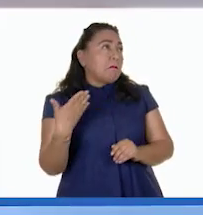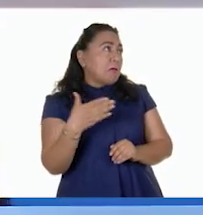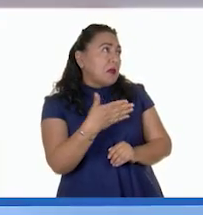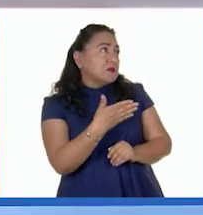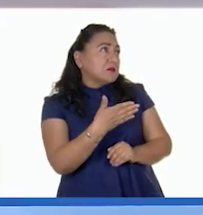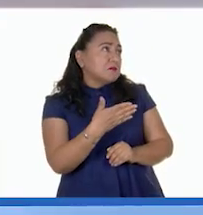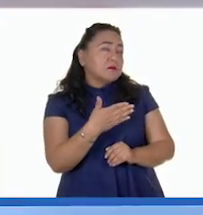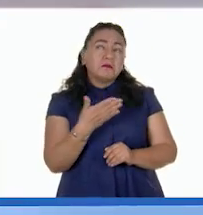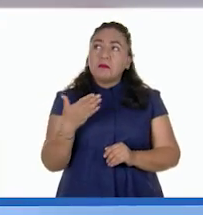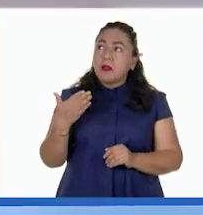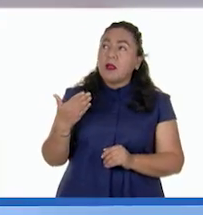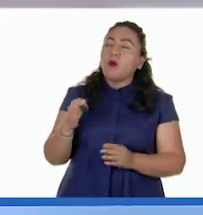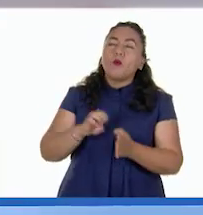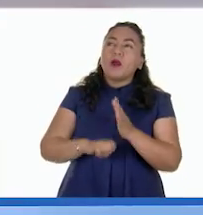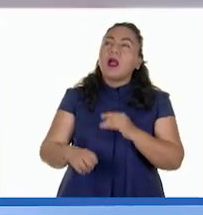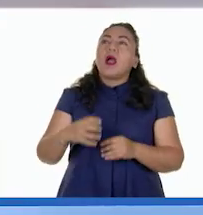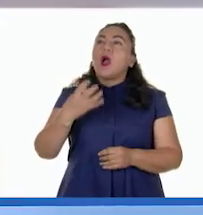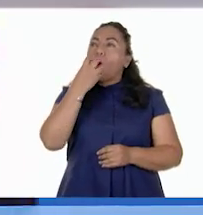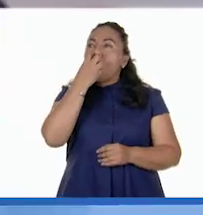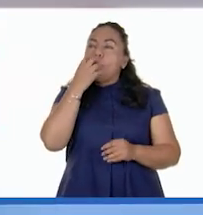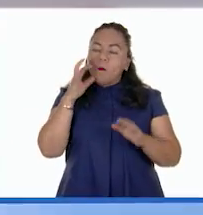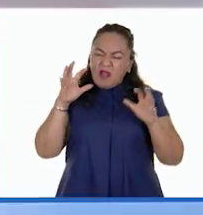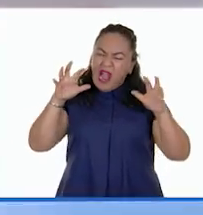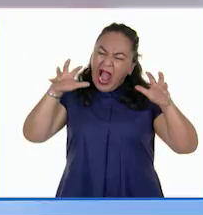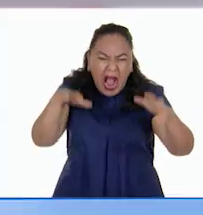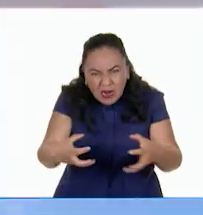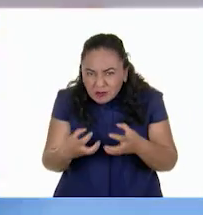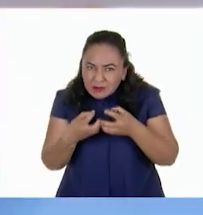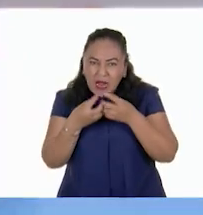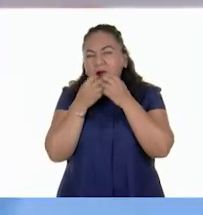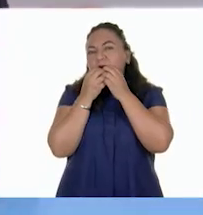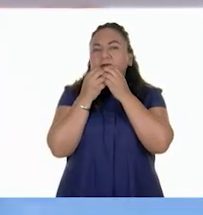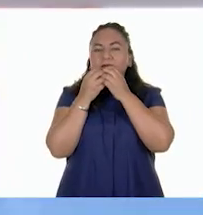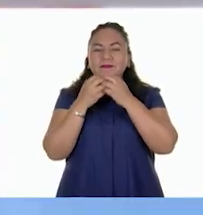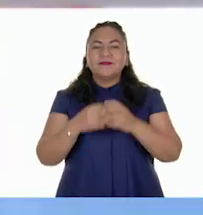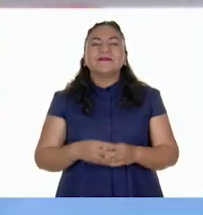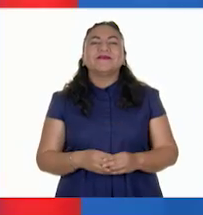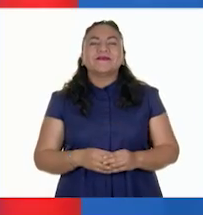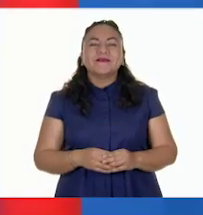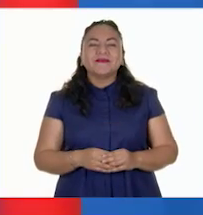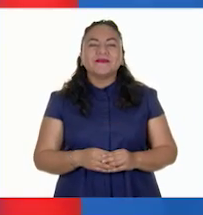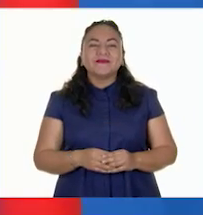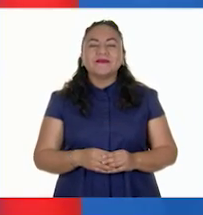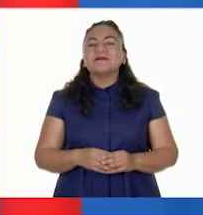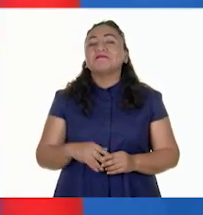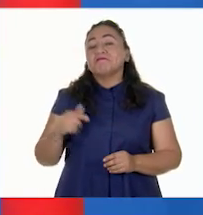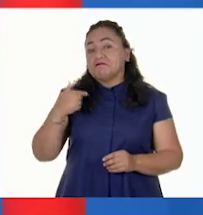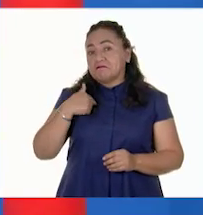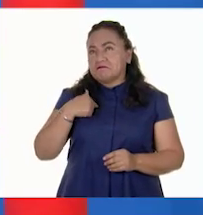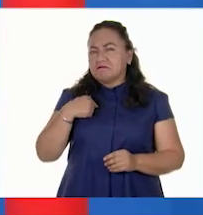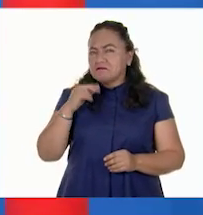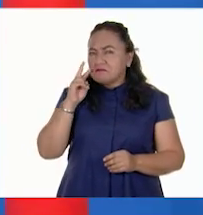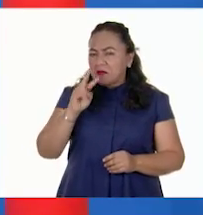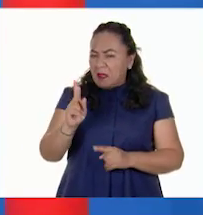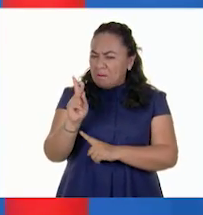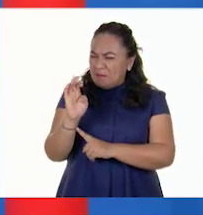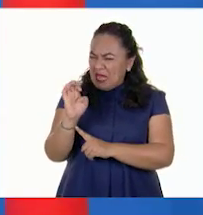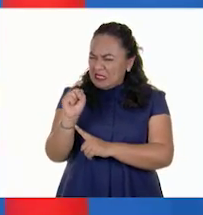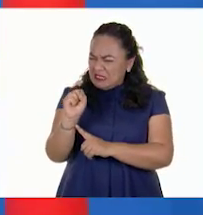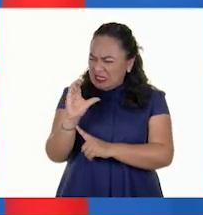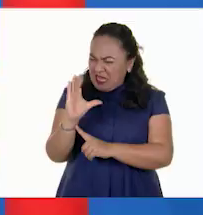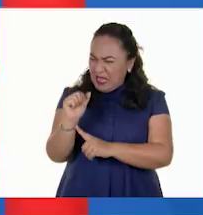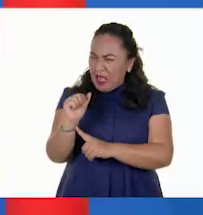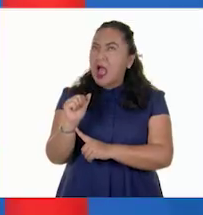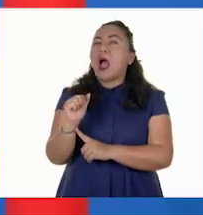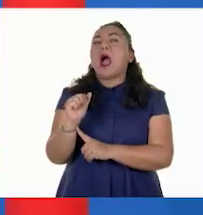peces cuando los osos los sacan del agua, así. ¡Así es! Bueno, pues a mí pesca me recuerda precisamente